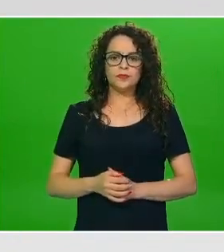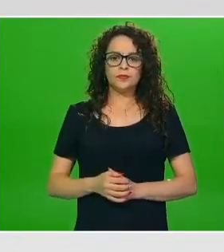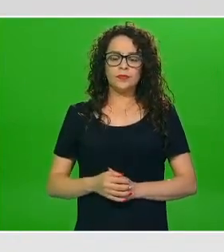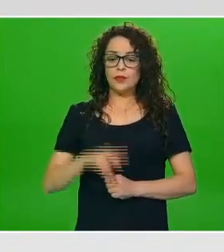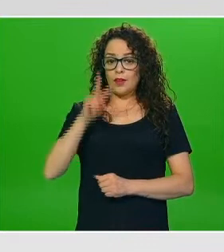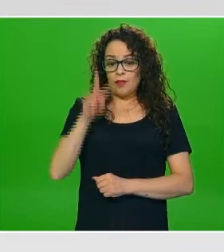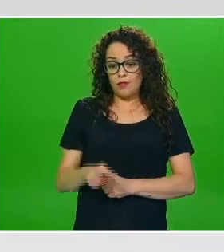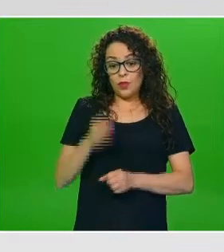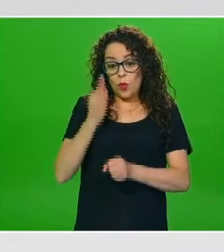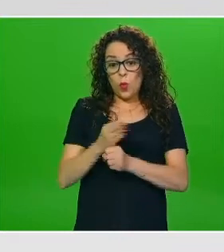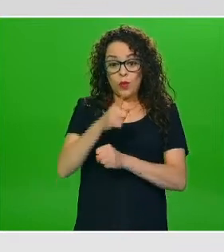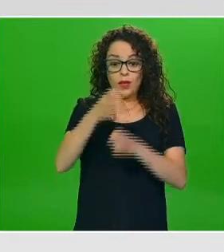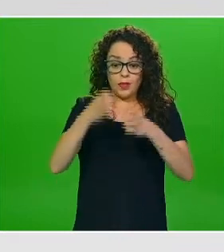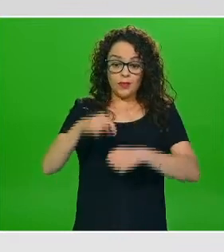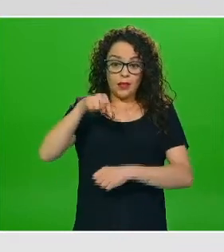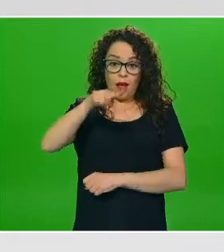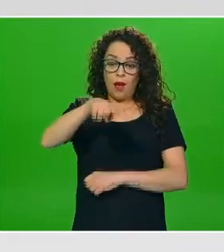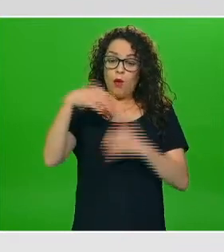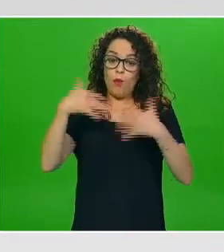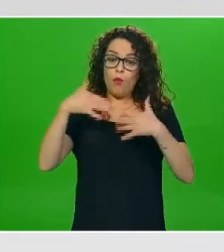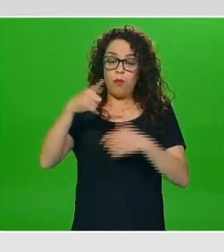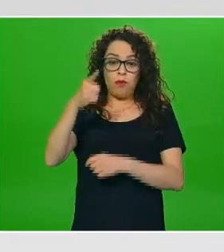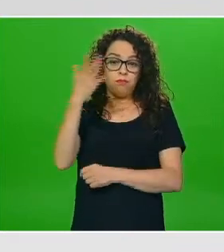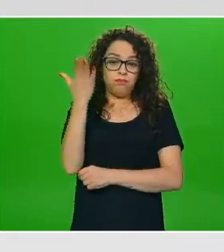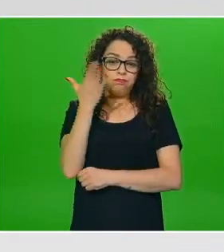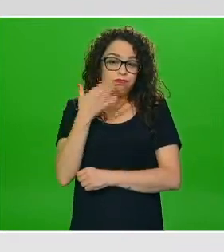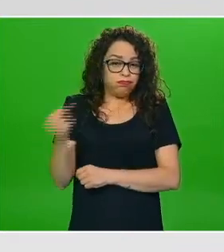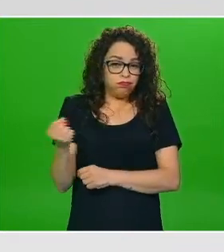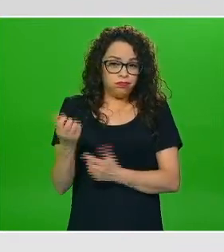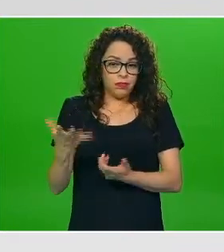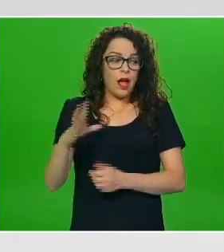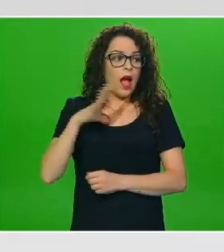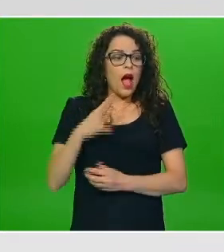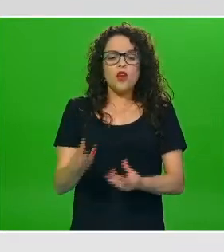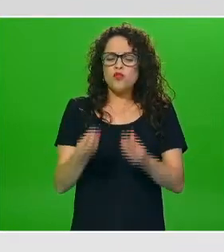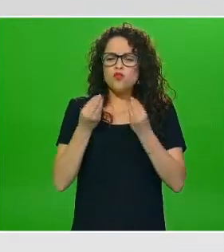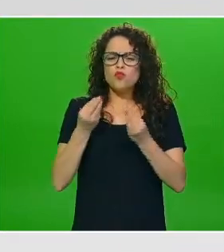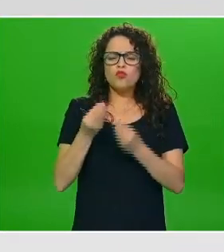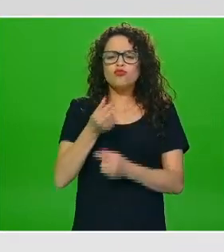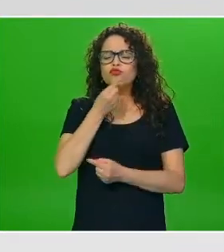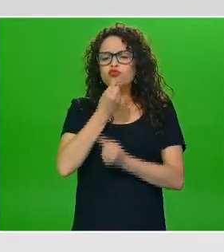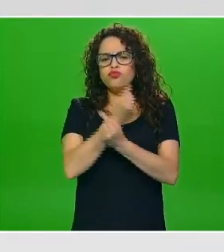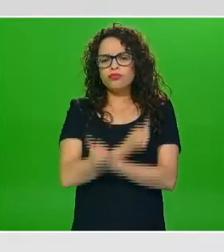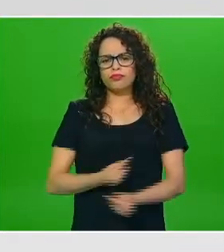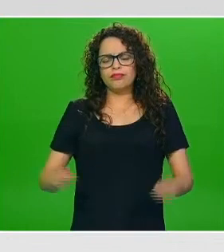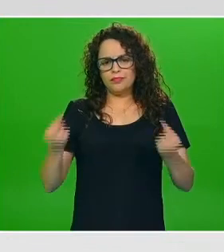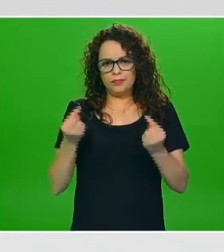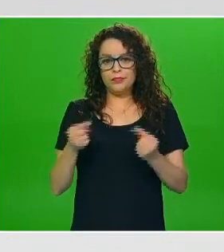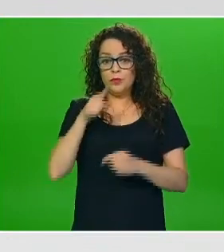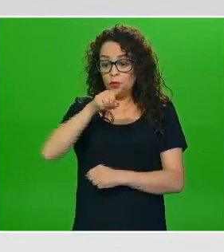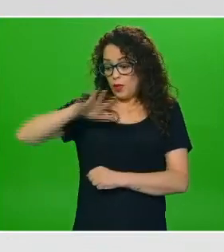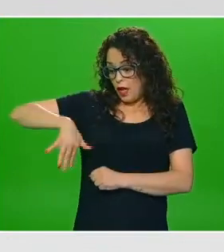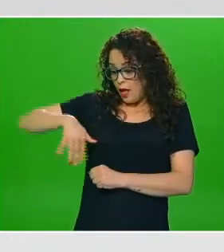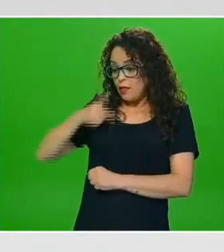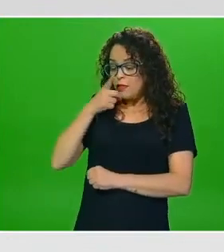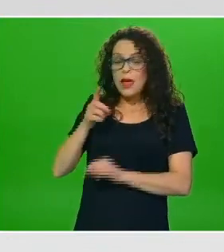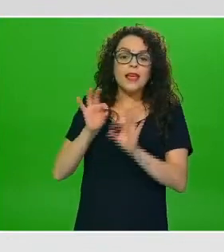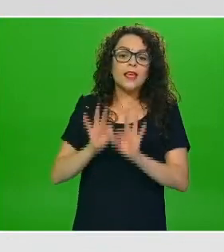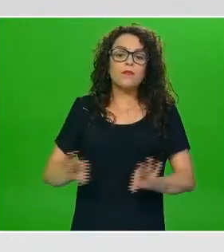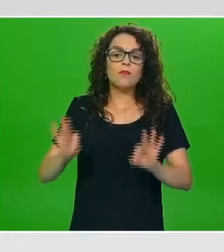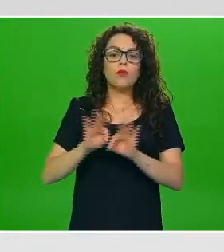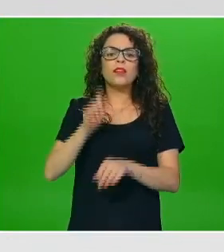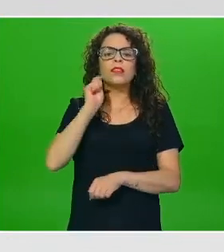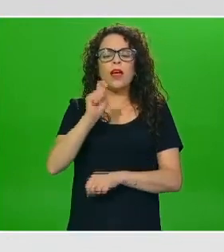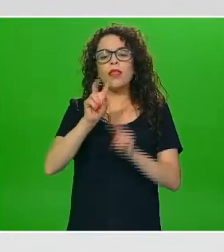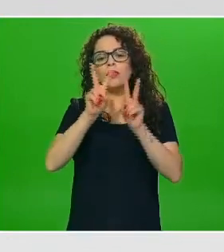experta y hacerle esta pregunta tenemos muchos niños usted lo acaba de mencionar la importancia de los horarios